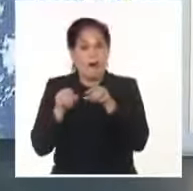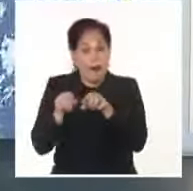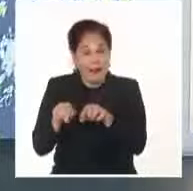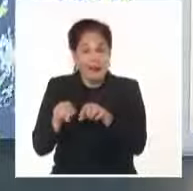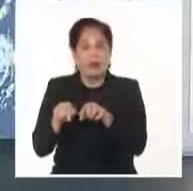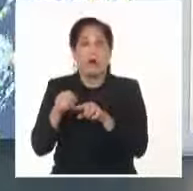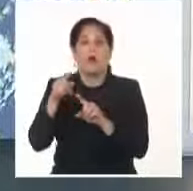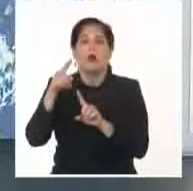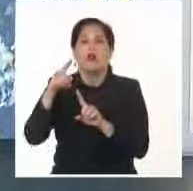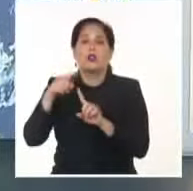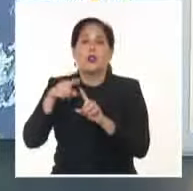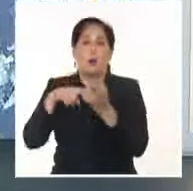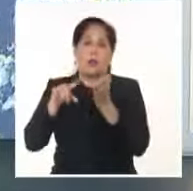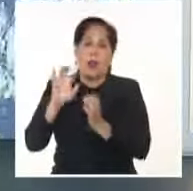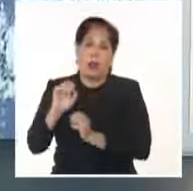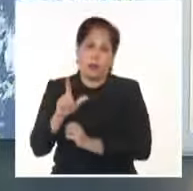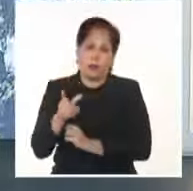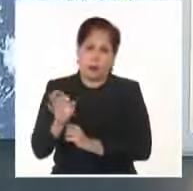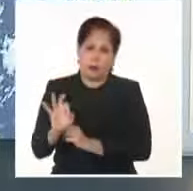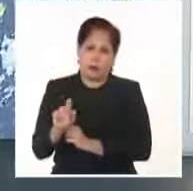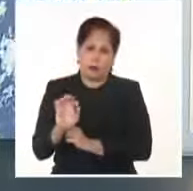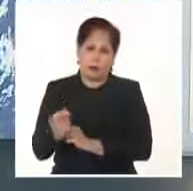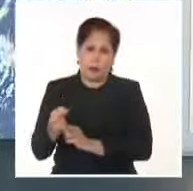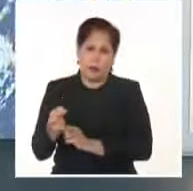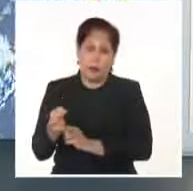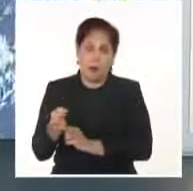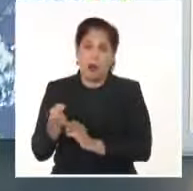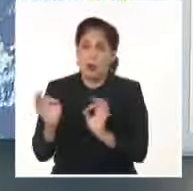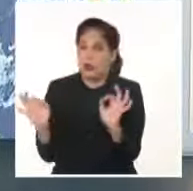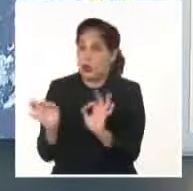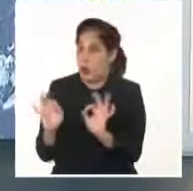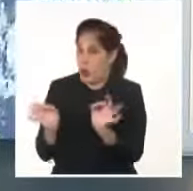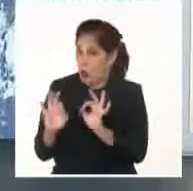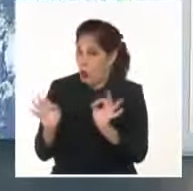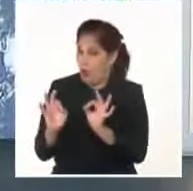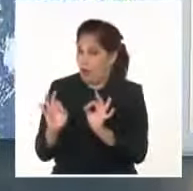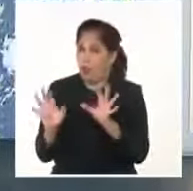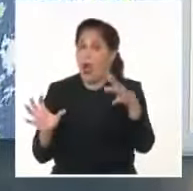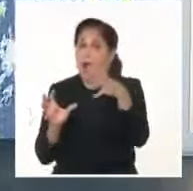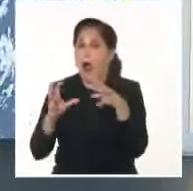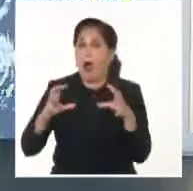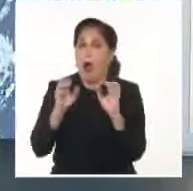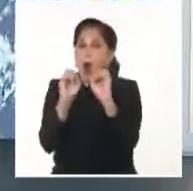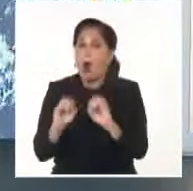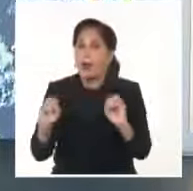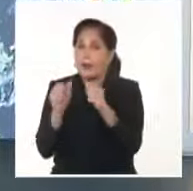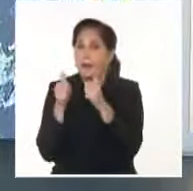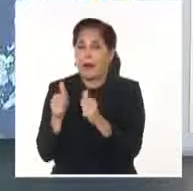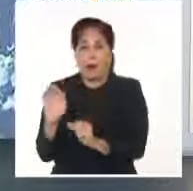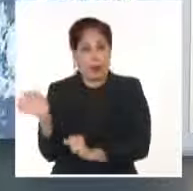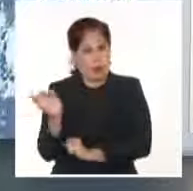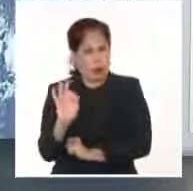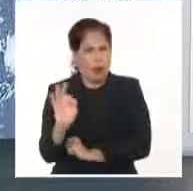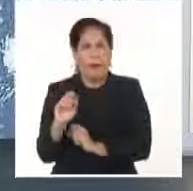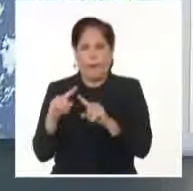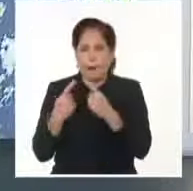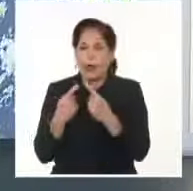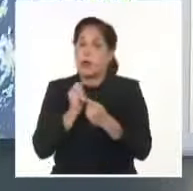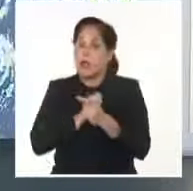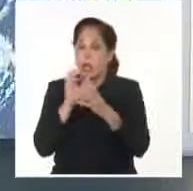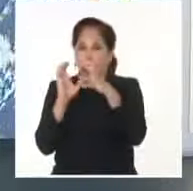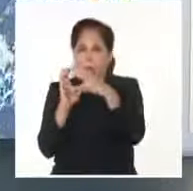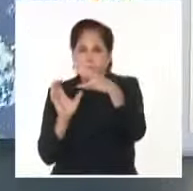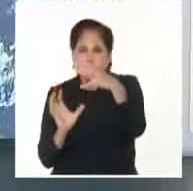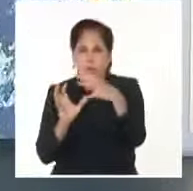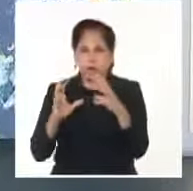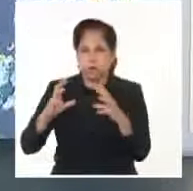18, un organismo que aunque todavía podemos decir que no está muy organizado, pero mantiene una tendencia a la organización y